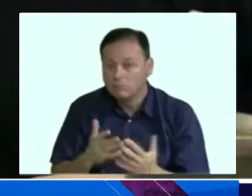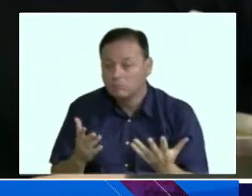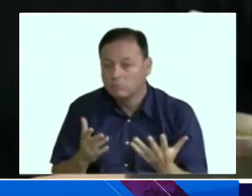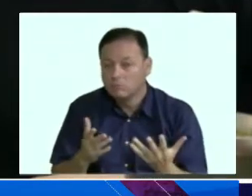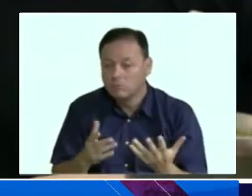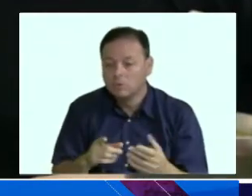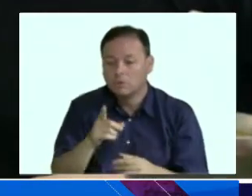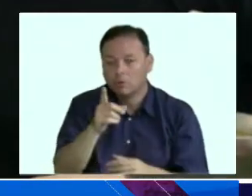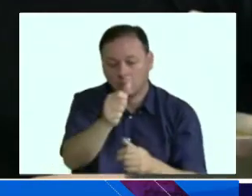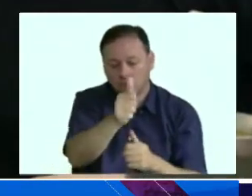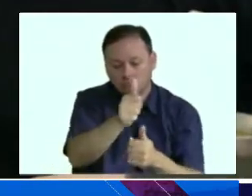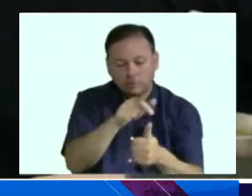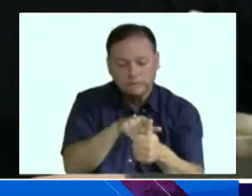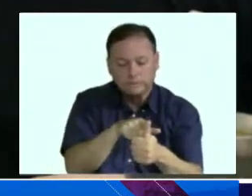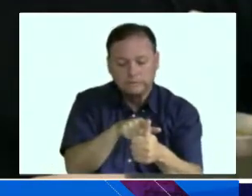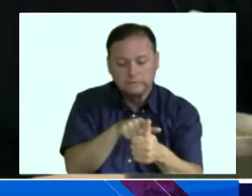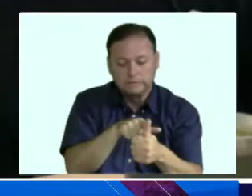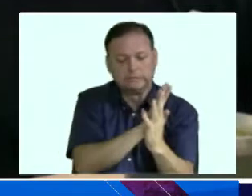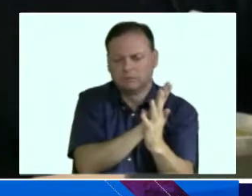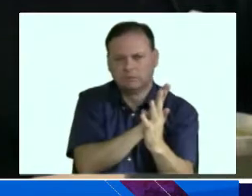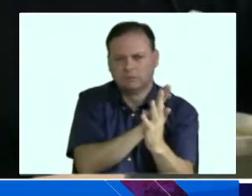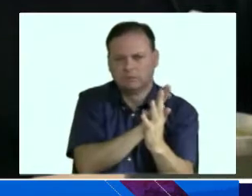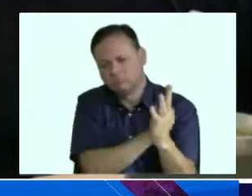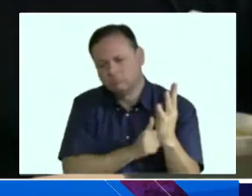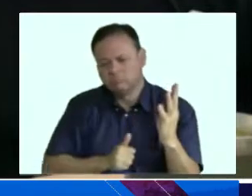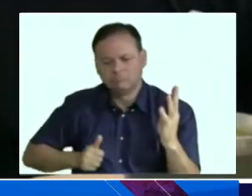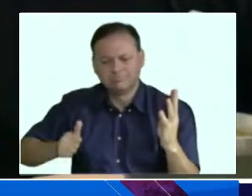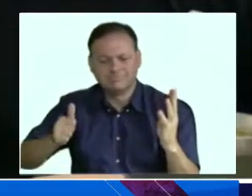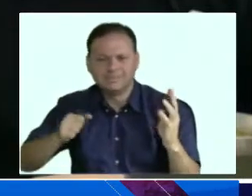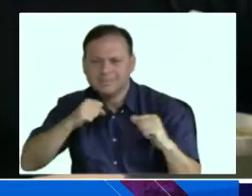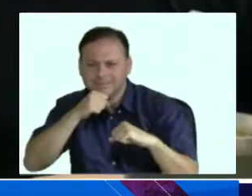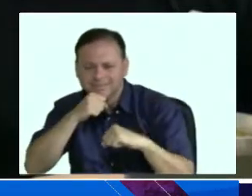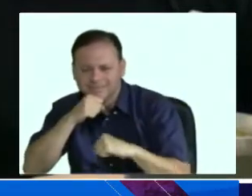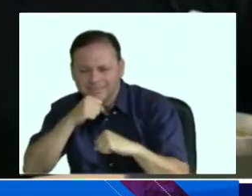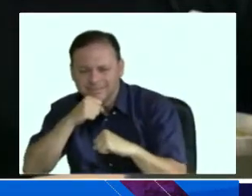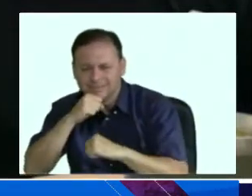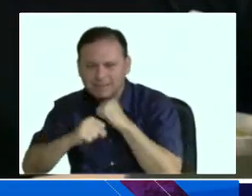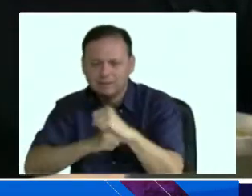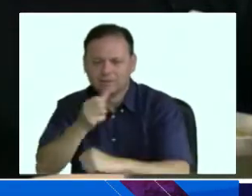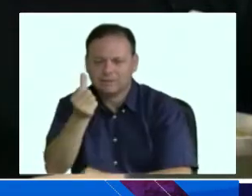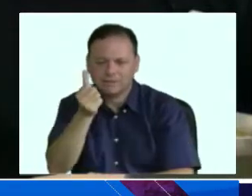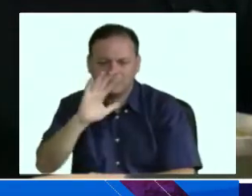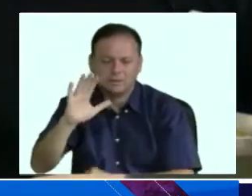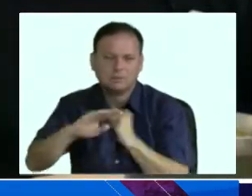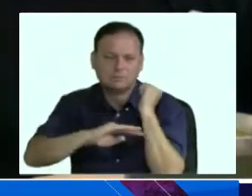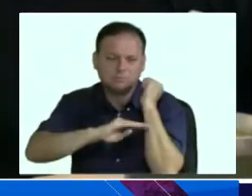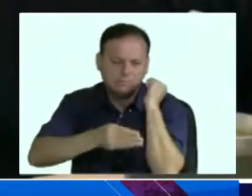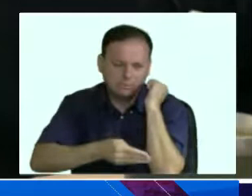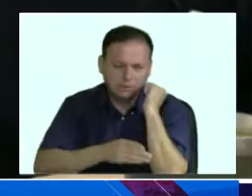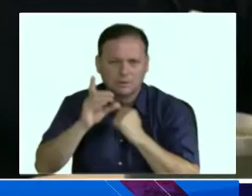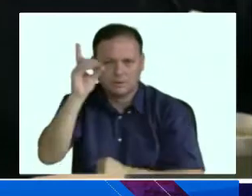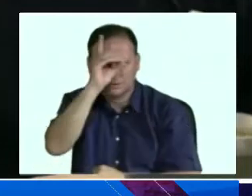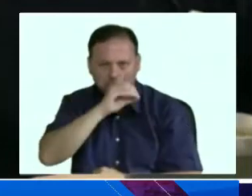se le da prioridad a que forme en otra fila donde se le da prioridad a gente mayor de 65, embarazada, gente con discapacidad